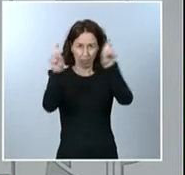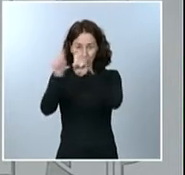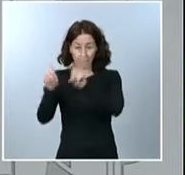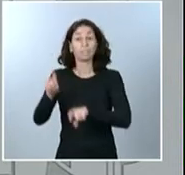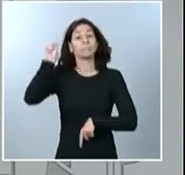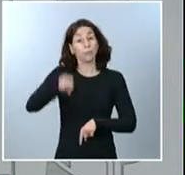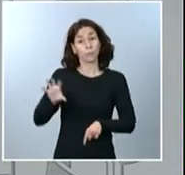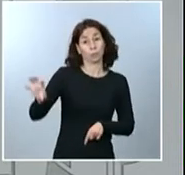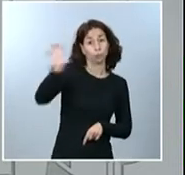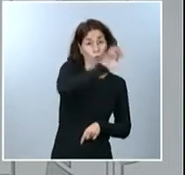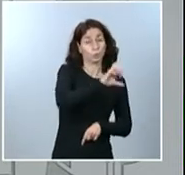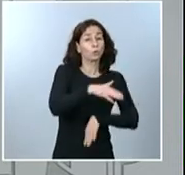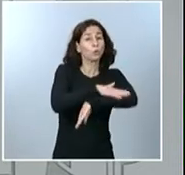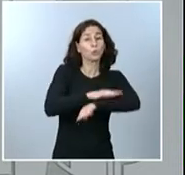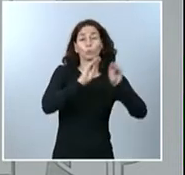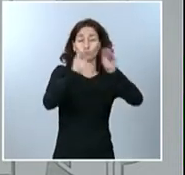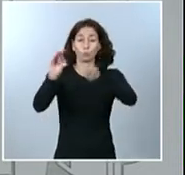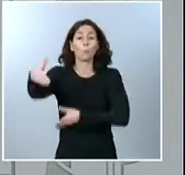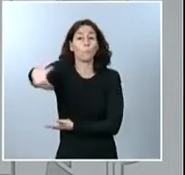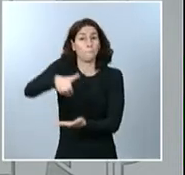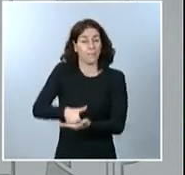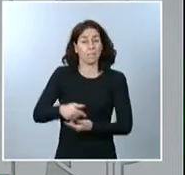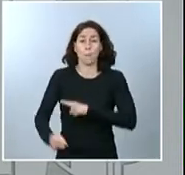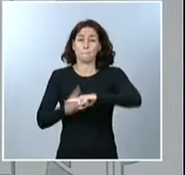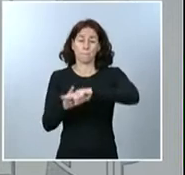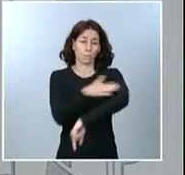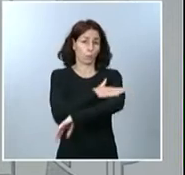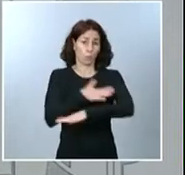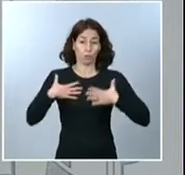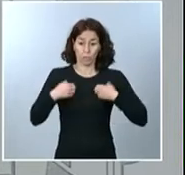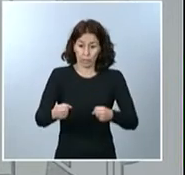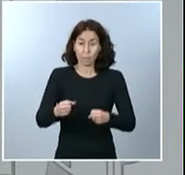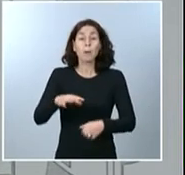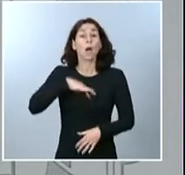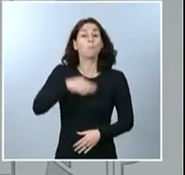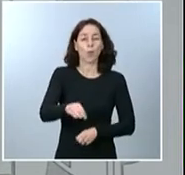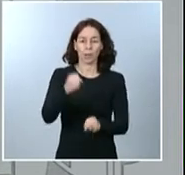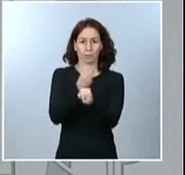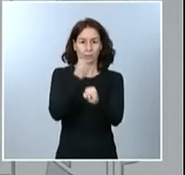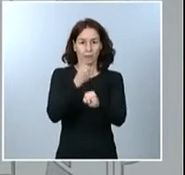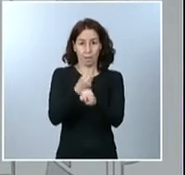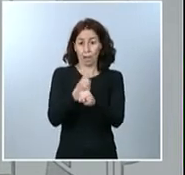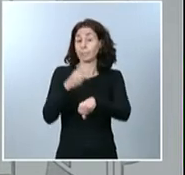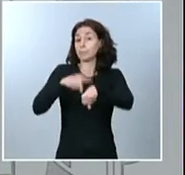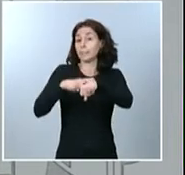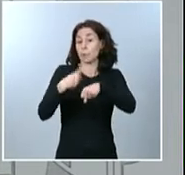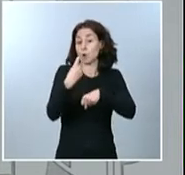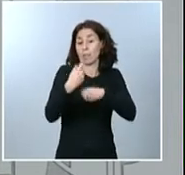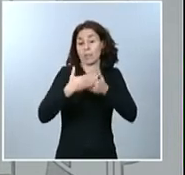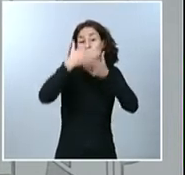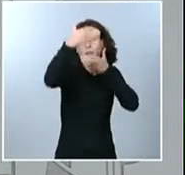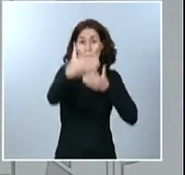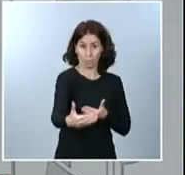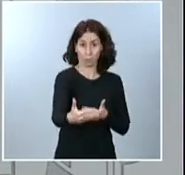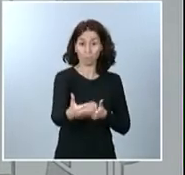el Ministerio de Sanidad, para trabajar con las herramientas necesarias durante el tiempo que haga falta y, si la situación de la pandemia lo permite,